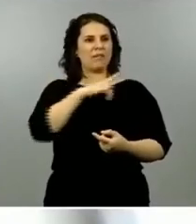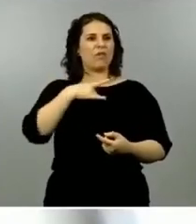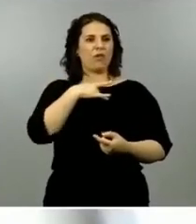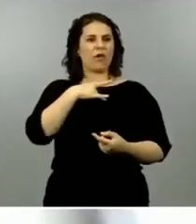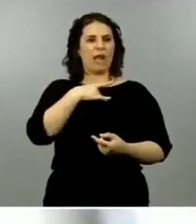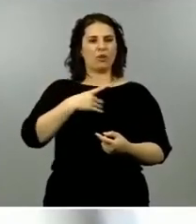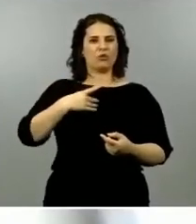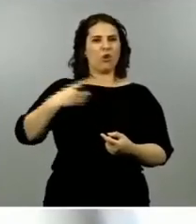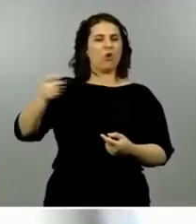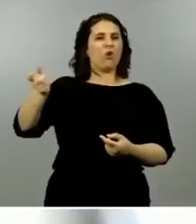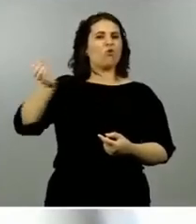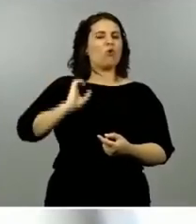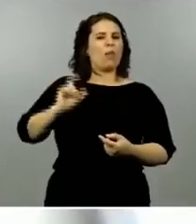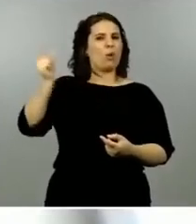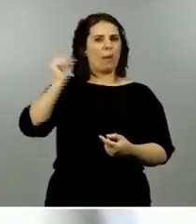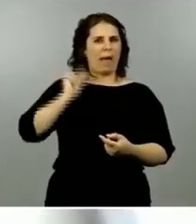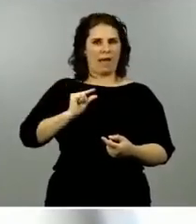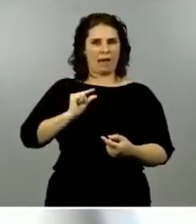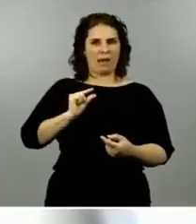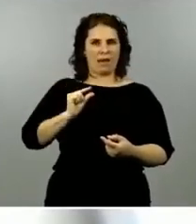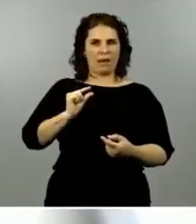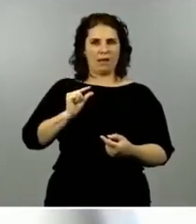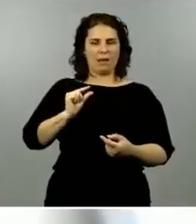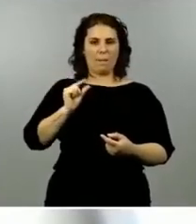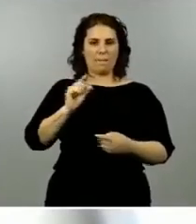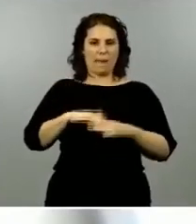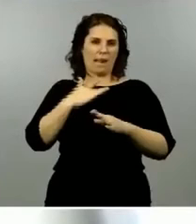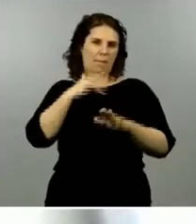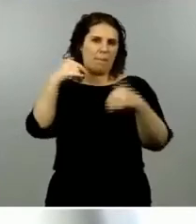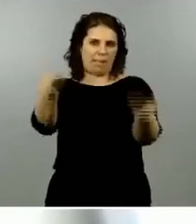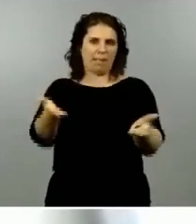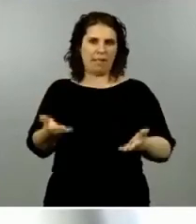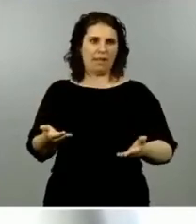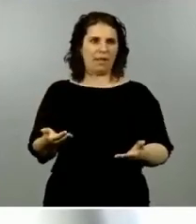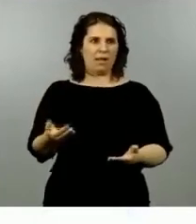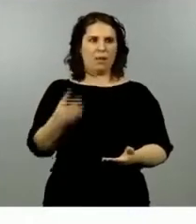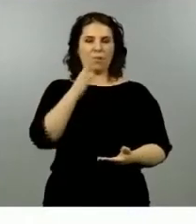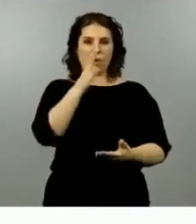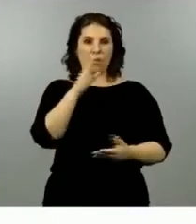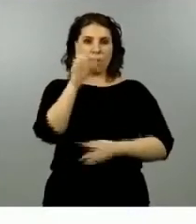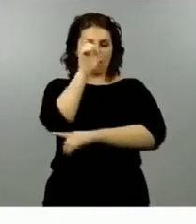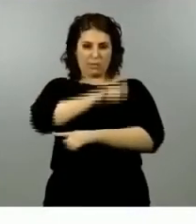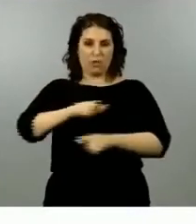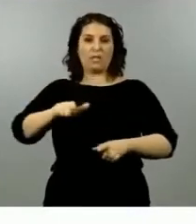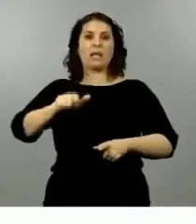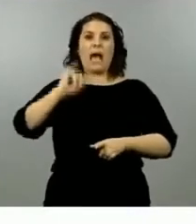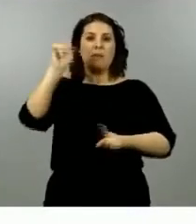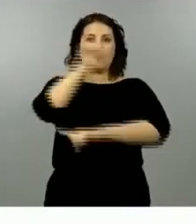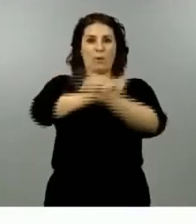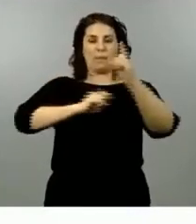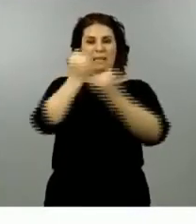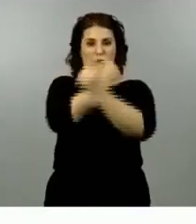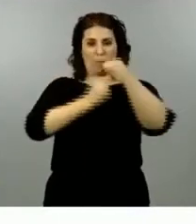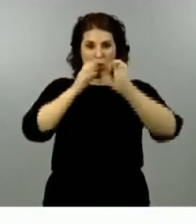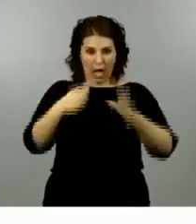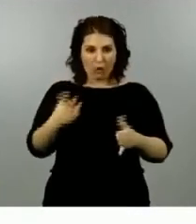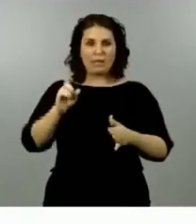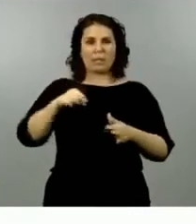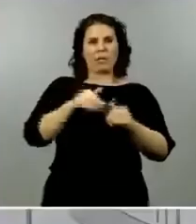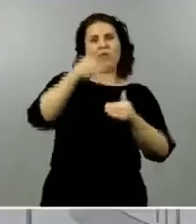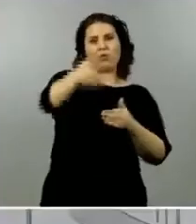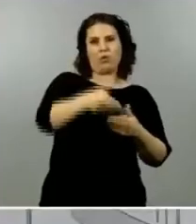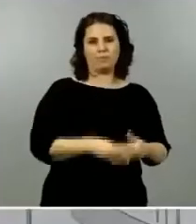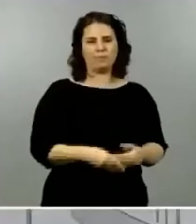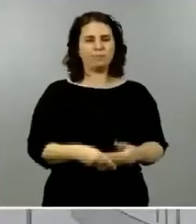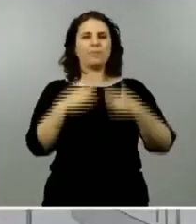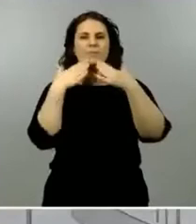van a tener problemas económicos ahora y en el futuro muchas gracias muchas gracias Irene por sus preguntas en relación con la